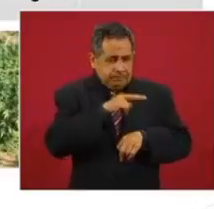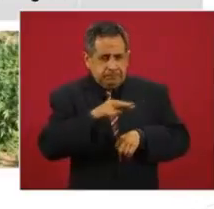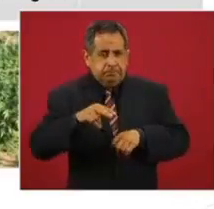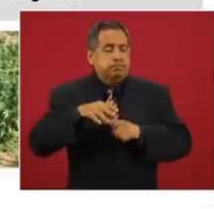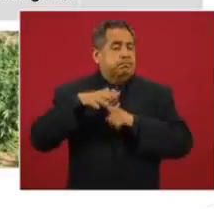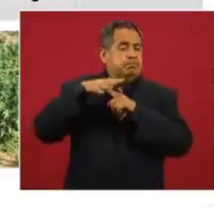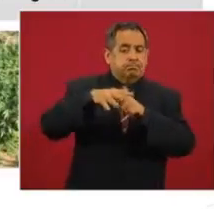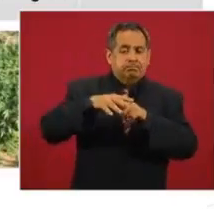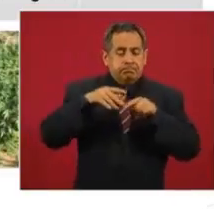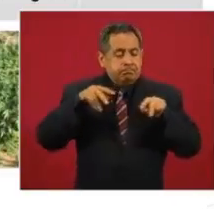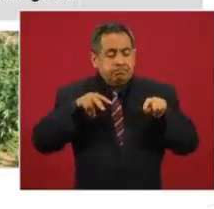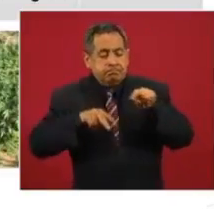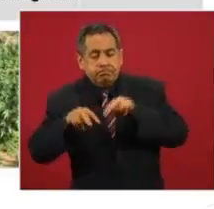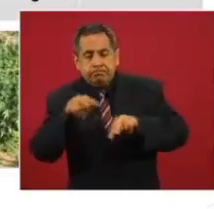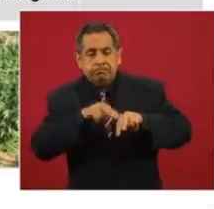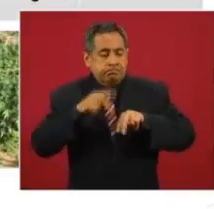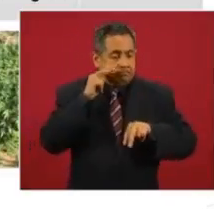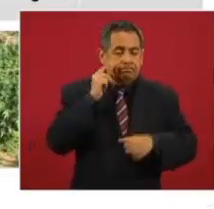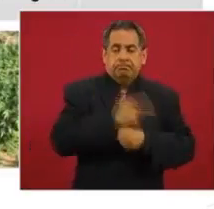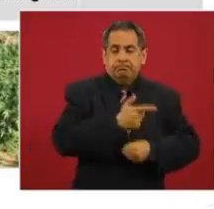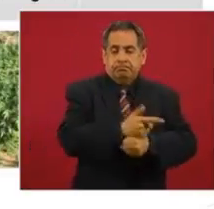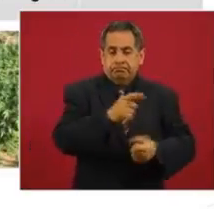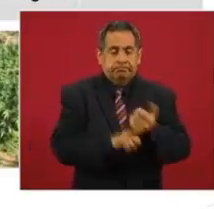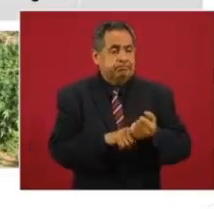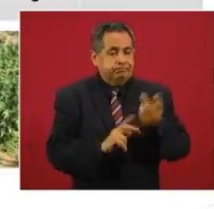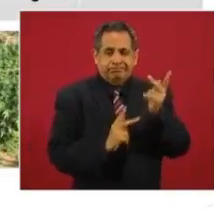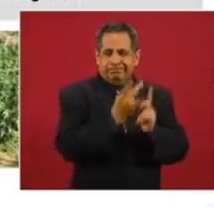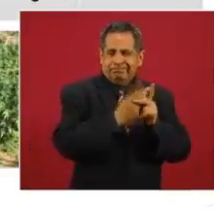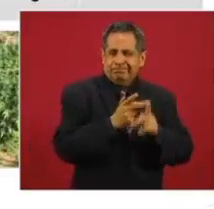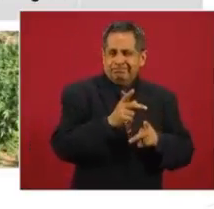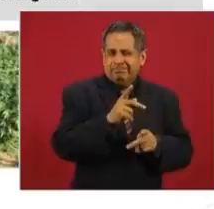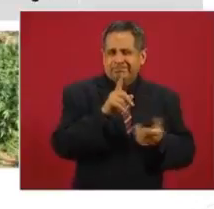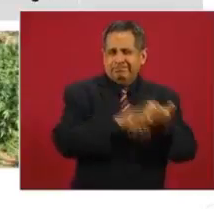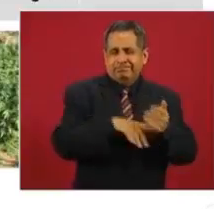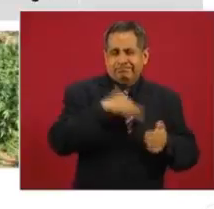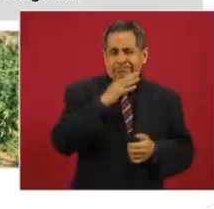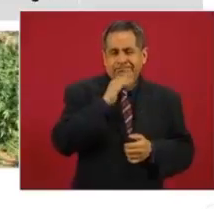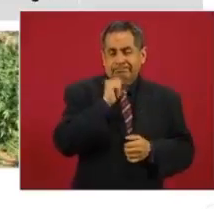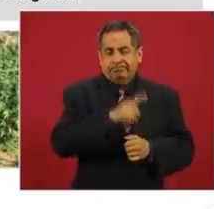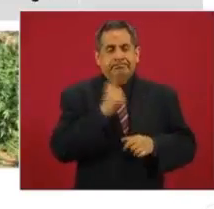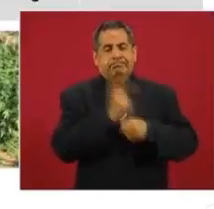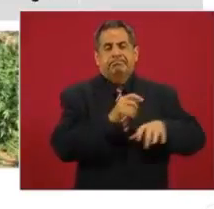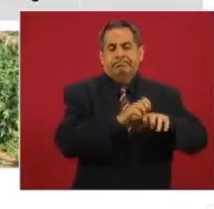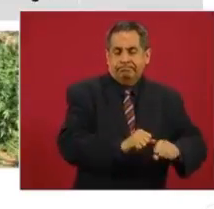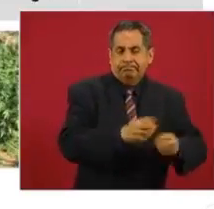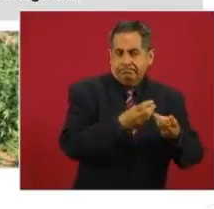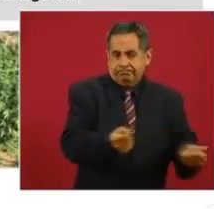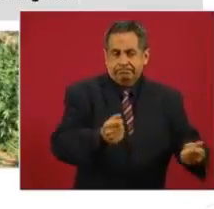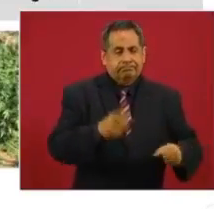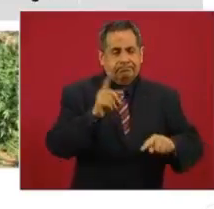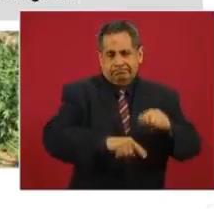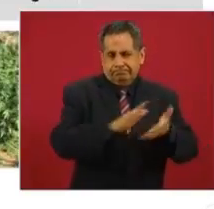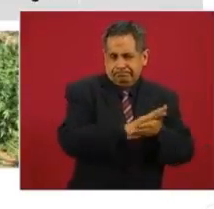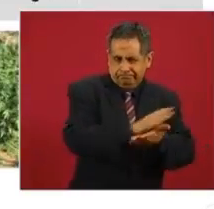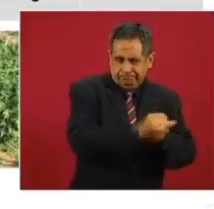aéreos y terrestres en estas áreas donde tenemos identificados estos plantillos. Operaciones terrestres de